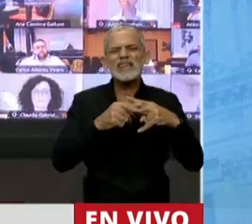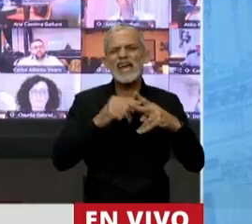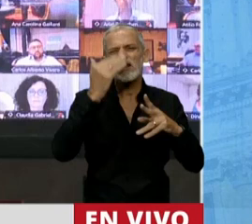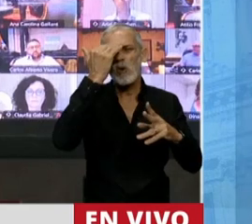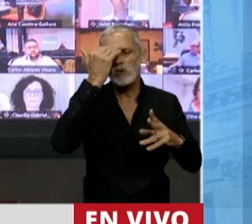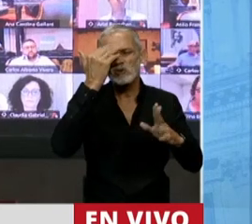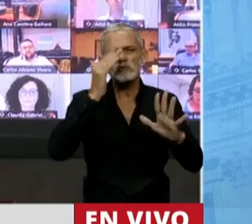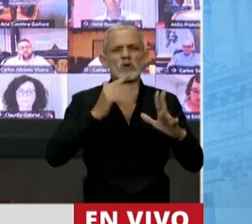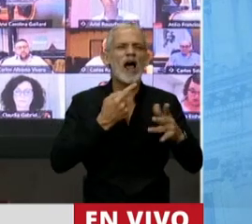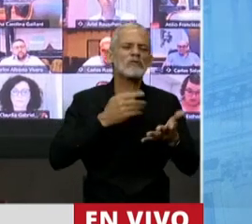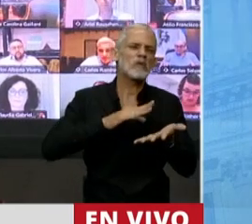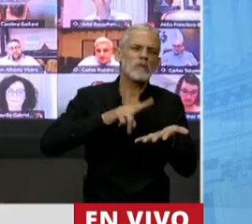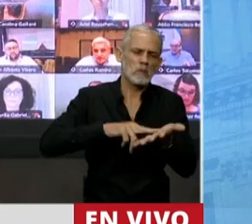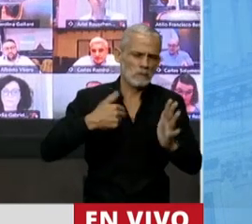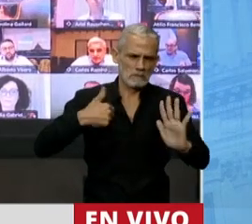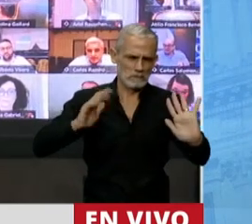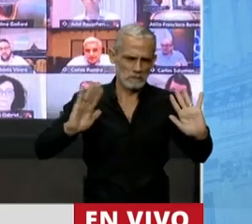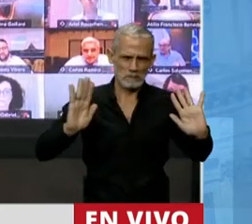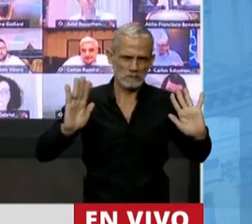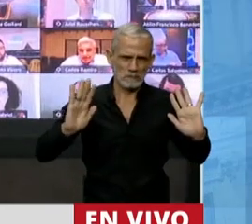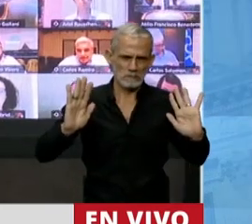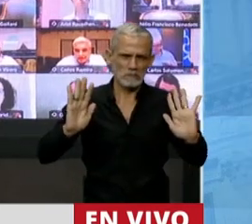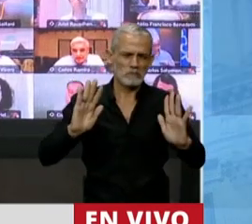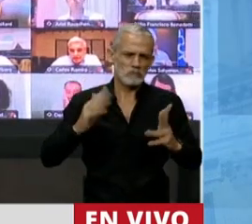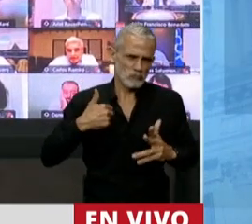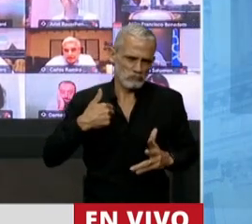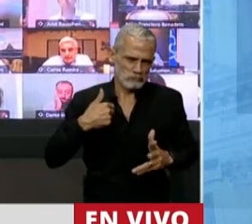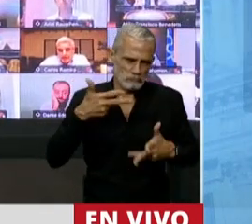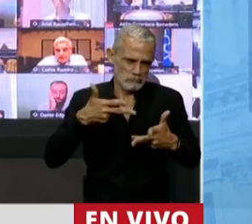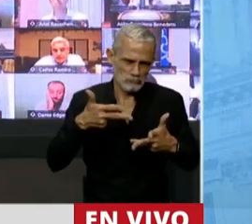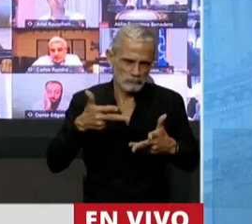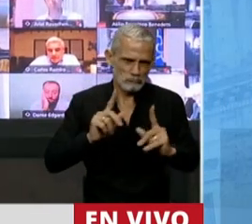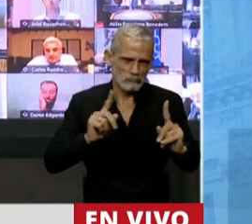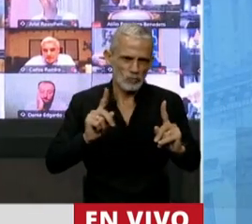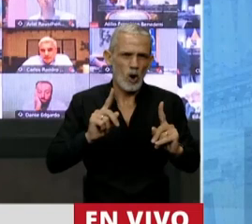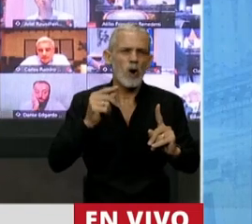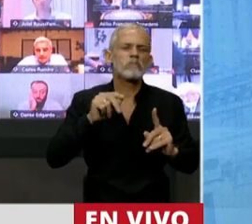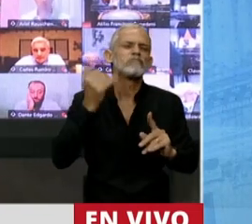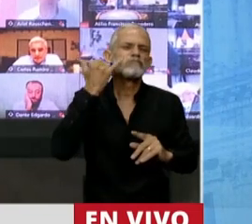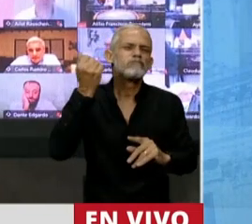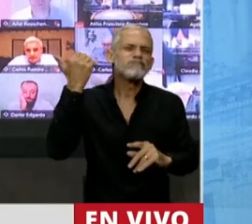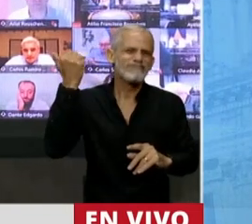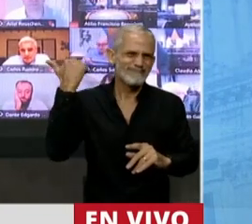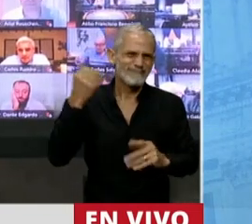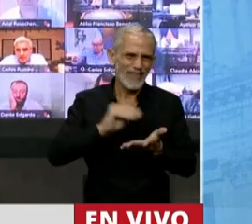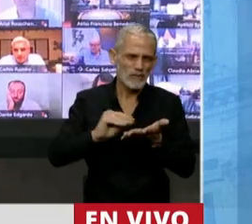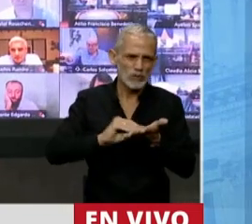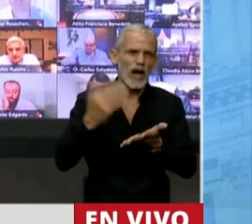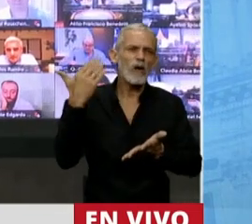constitucionales, tributarios e impositivos, ya que varios